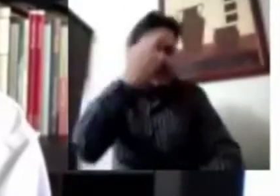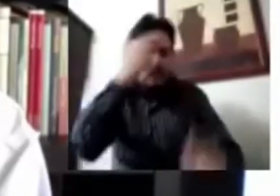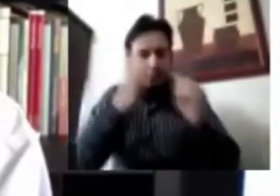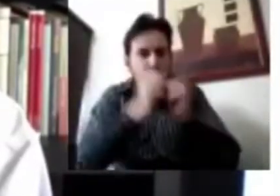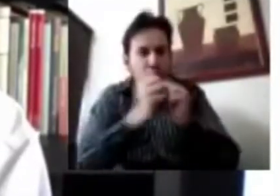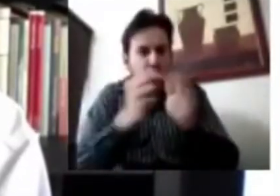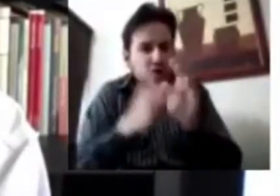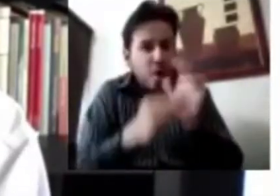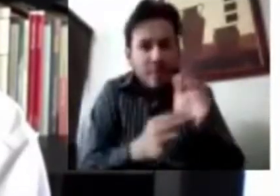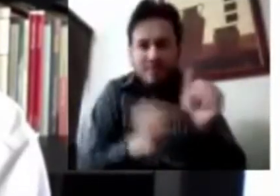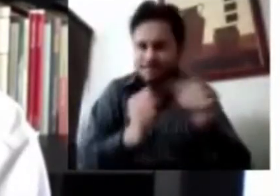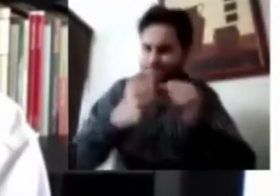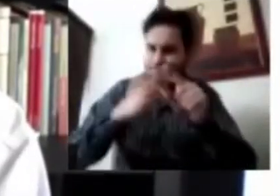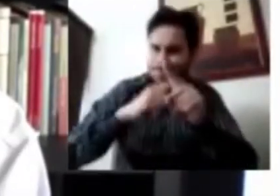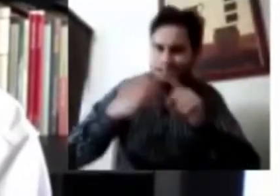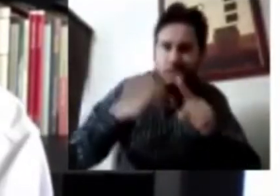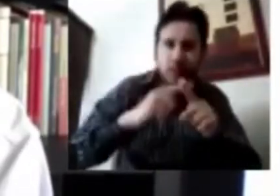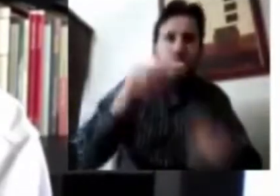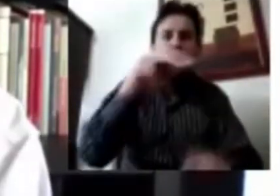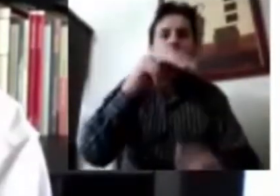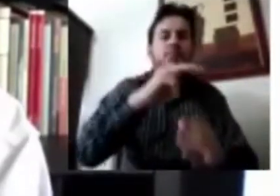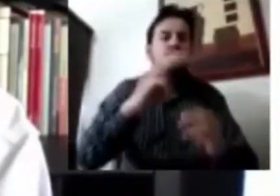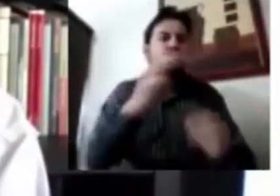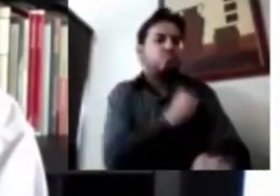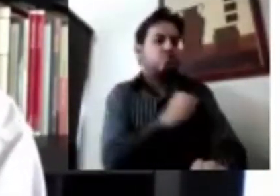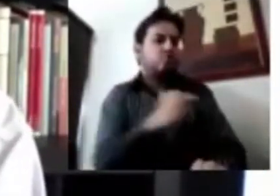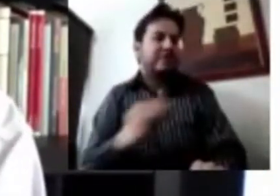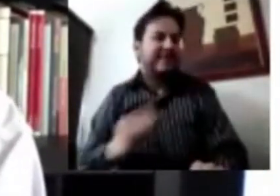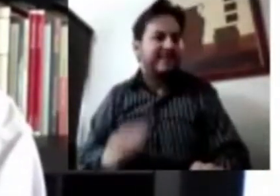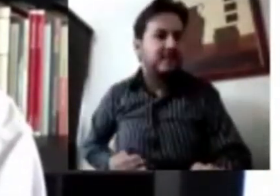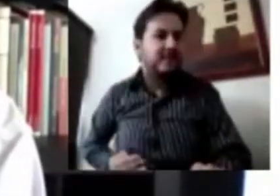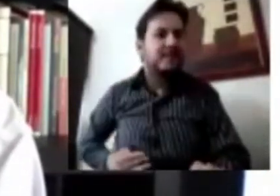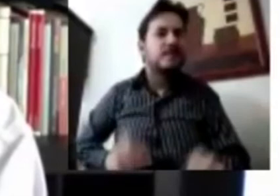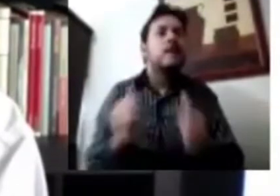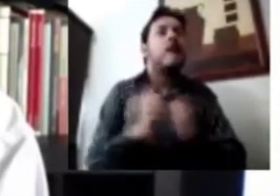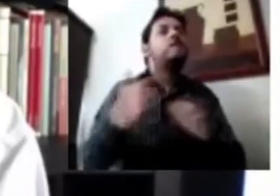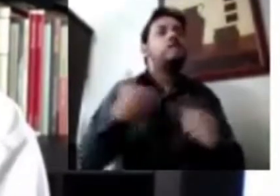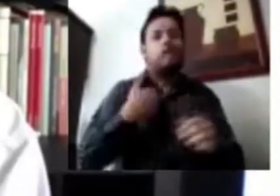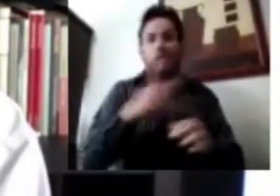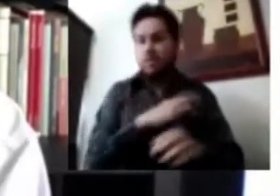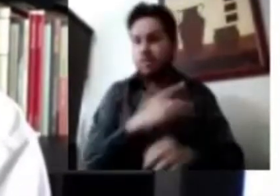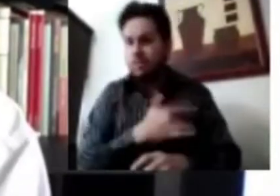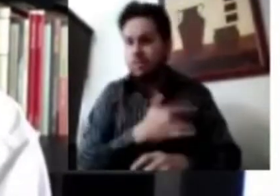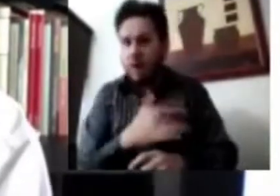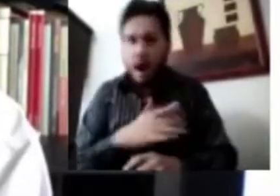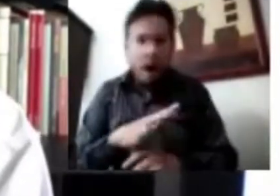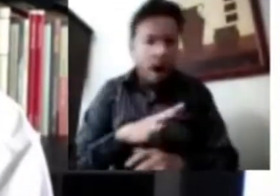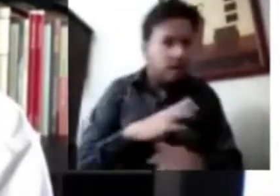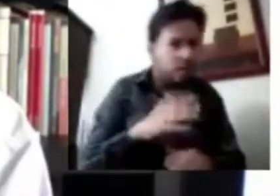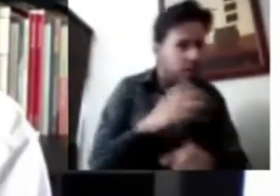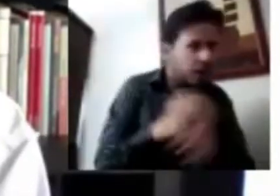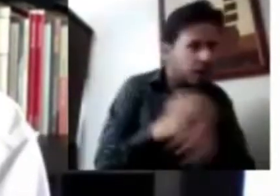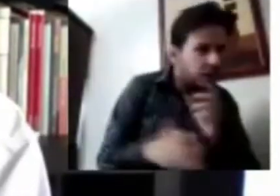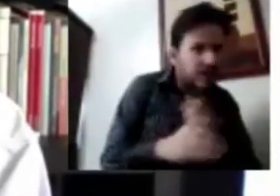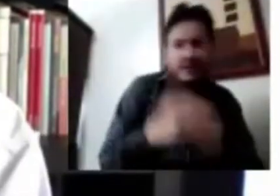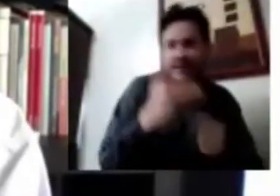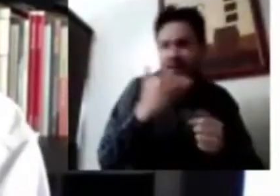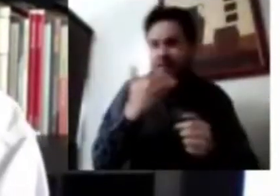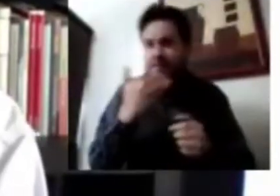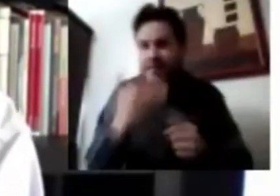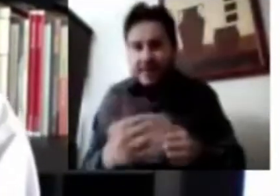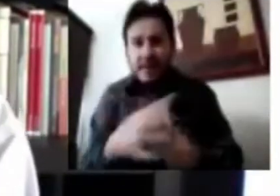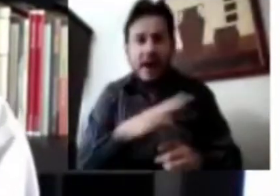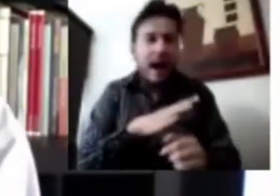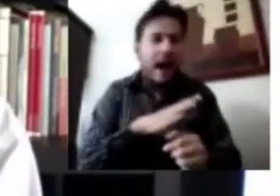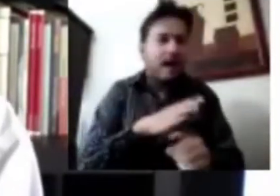municipios de apertura, se conjuga cierta esperanza. Es decir, hay incertidumbre, hay pesimismo, pero